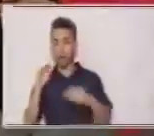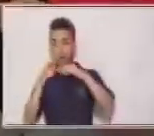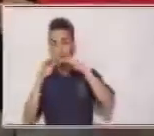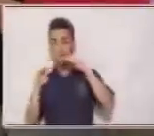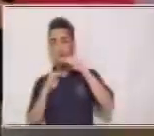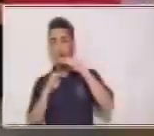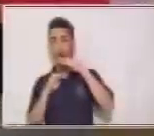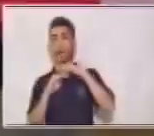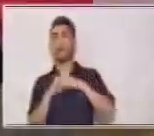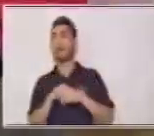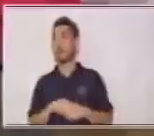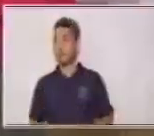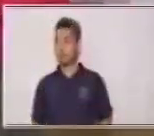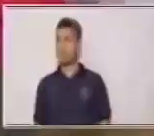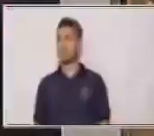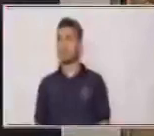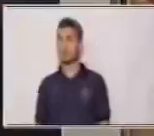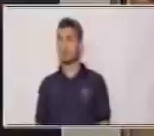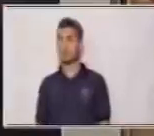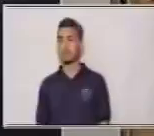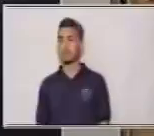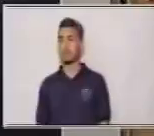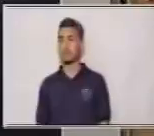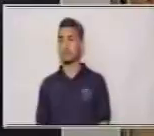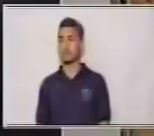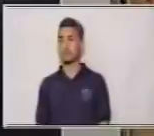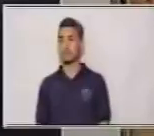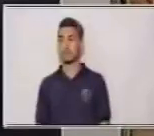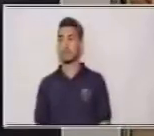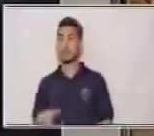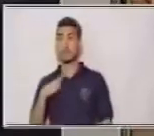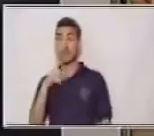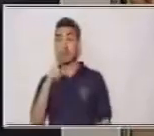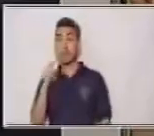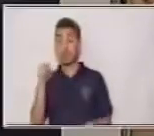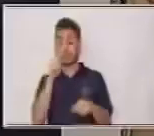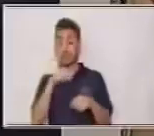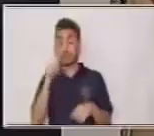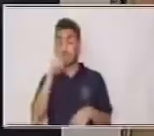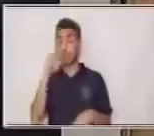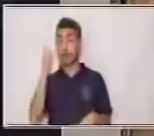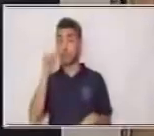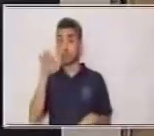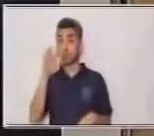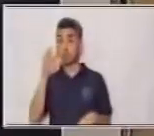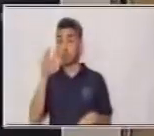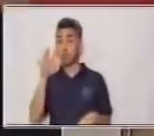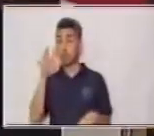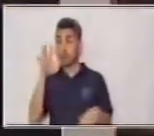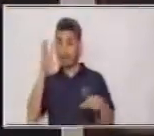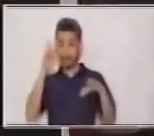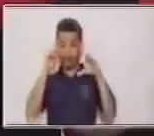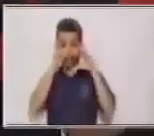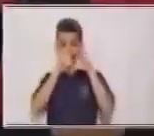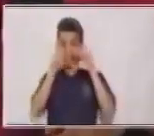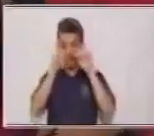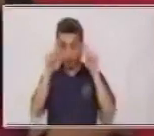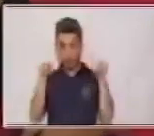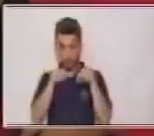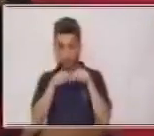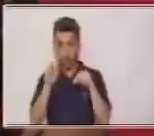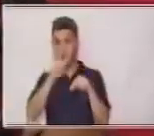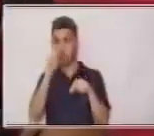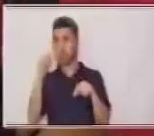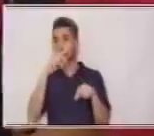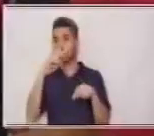Hay un círculo azul adentro del cuadro y uno rojo encima. Muy